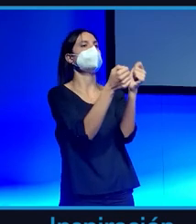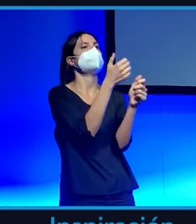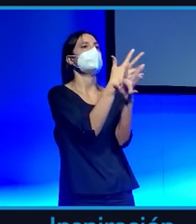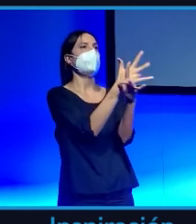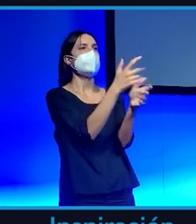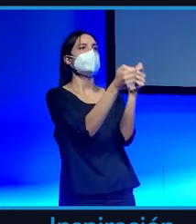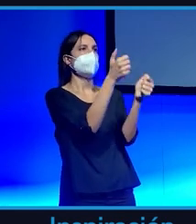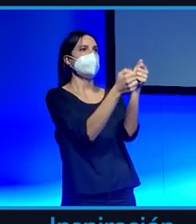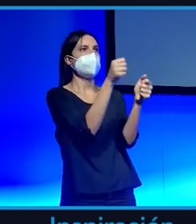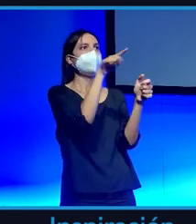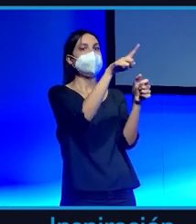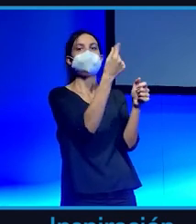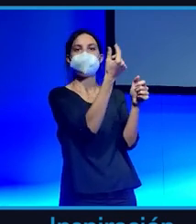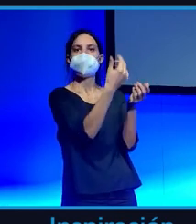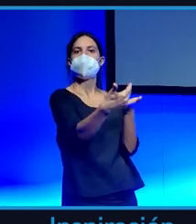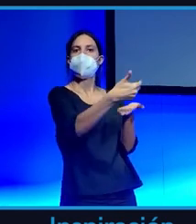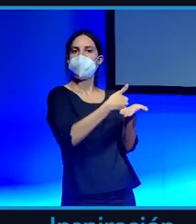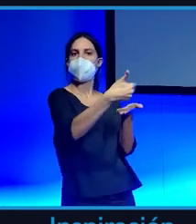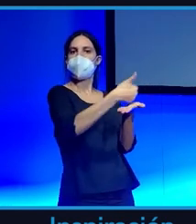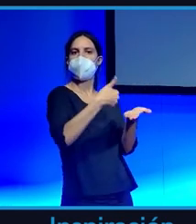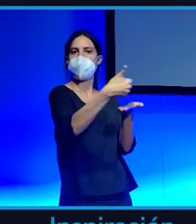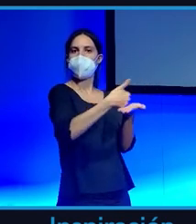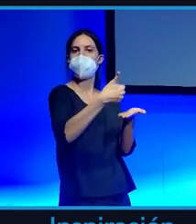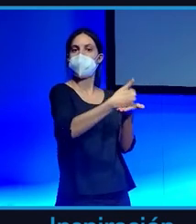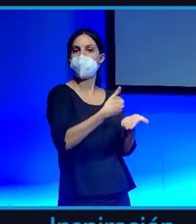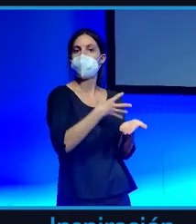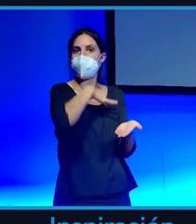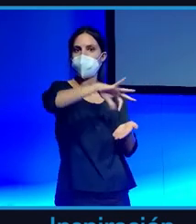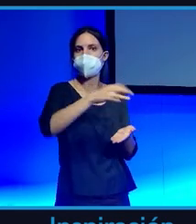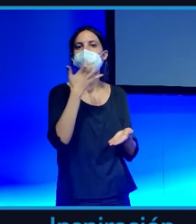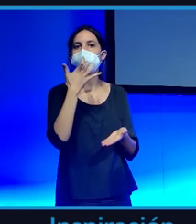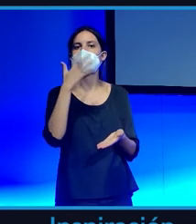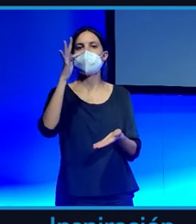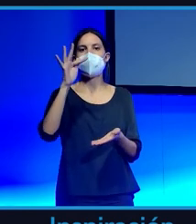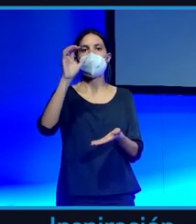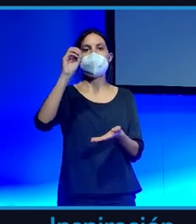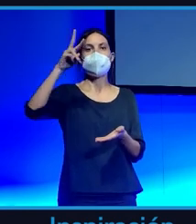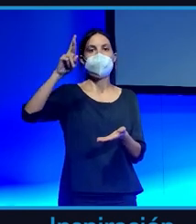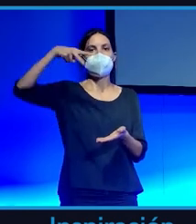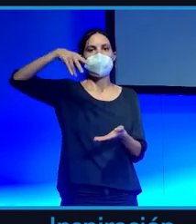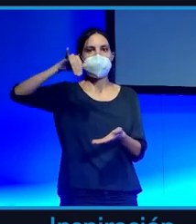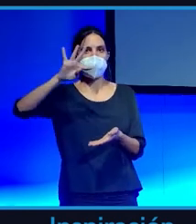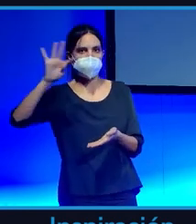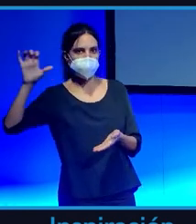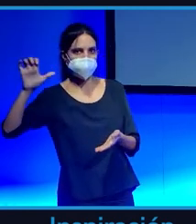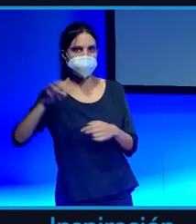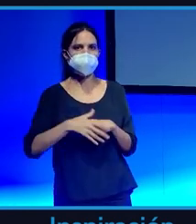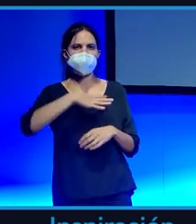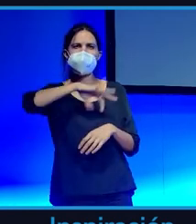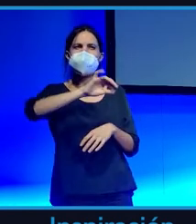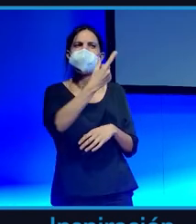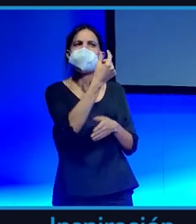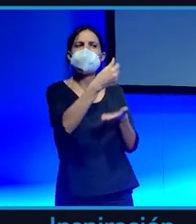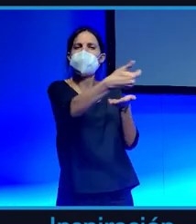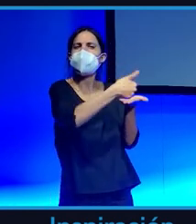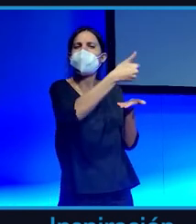Fortnite que juegas gratis y ahora ganas dinero por jugar en estos juegos. ¿Cómo puede ser que ganes dinero? Pues bien, en Fortnite,